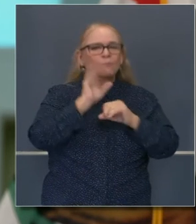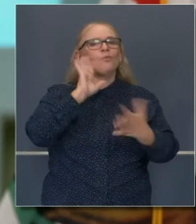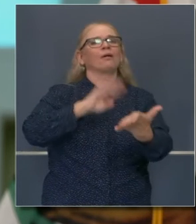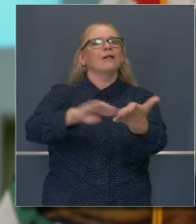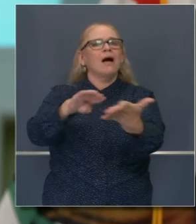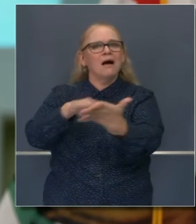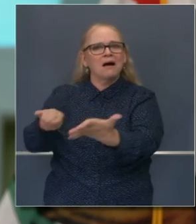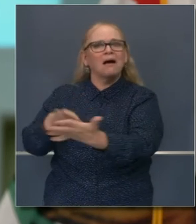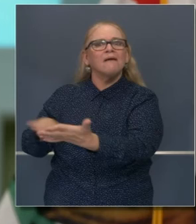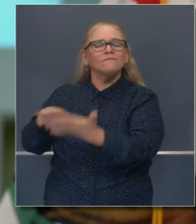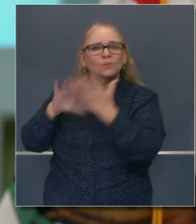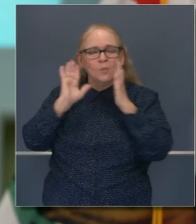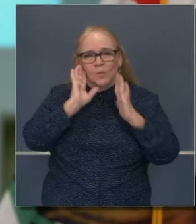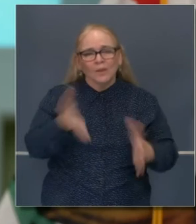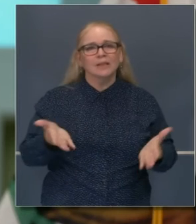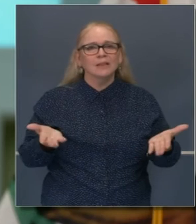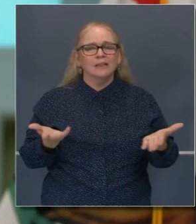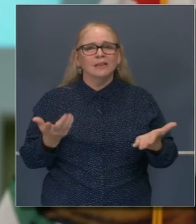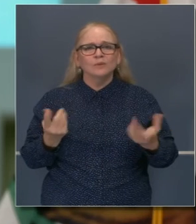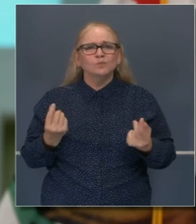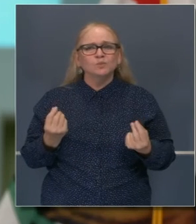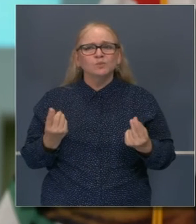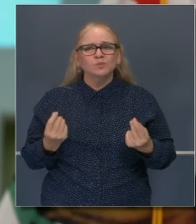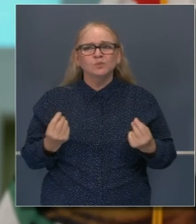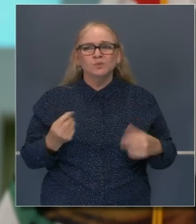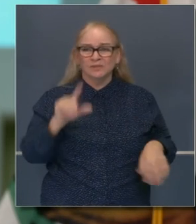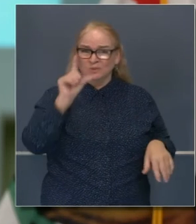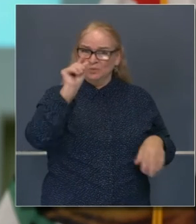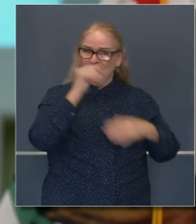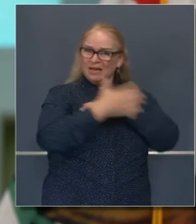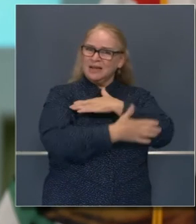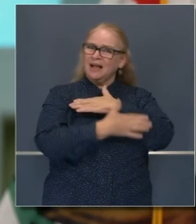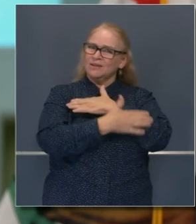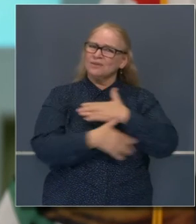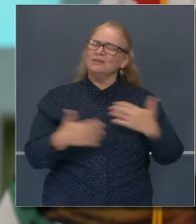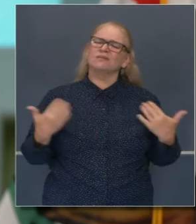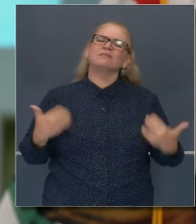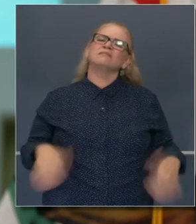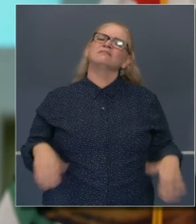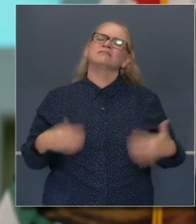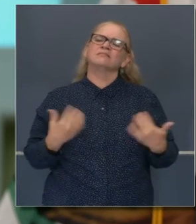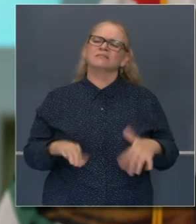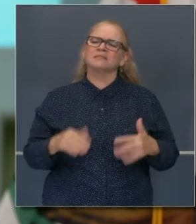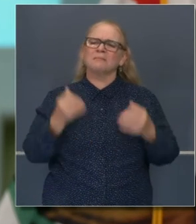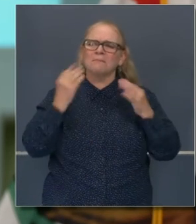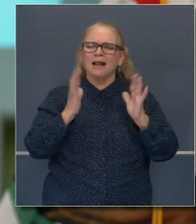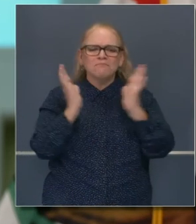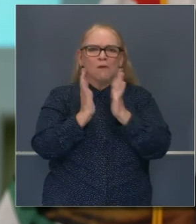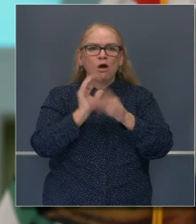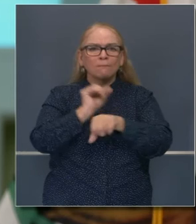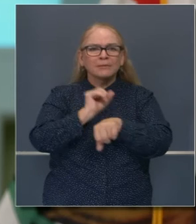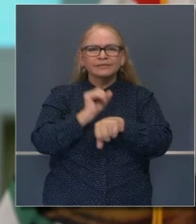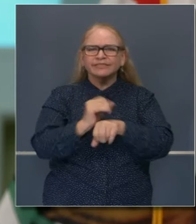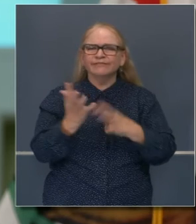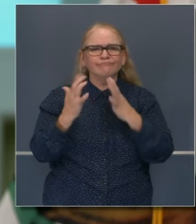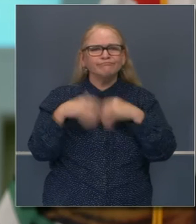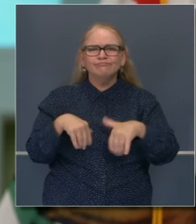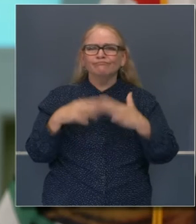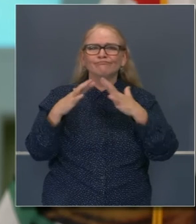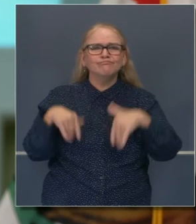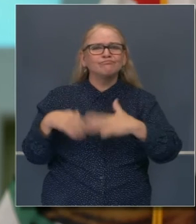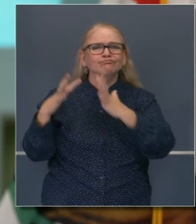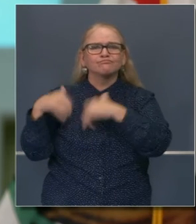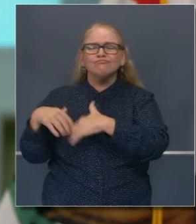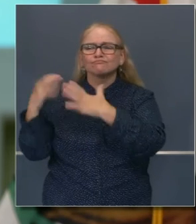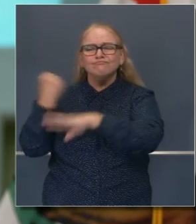desaparecerán. Entonces veo que tenemos la misma situación en el condado de Los Ángeles. Hay muchos negocios muy pequeños